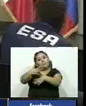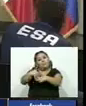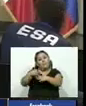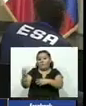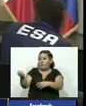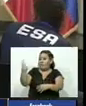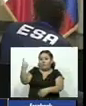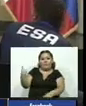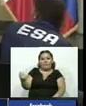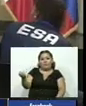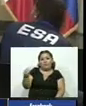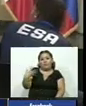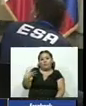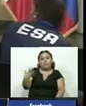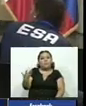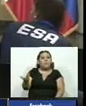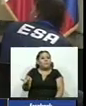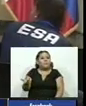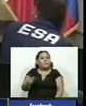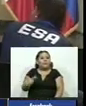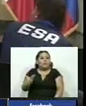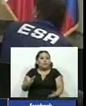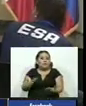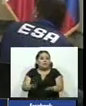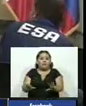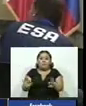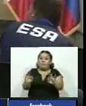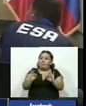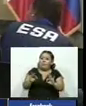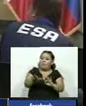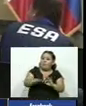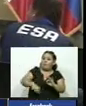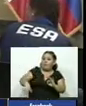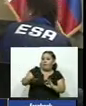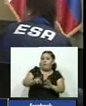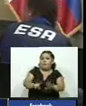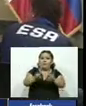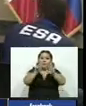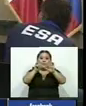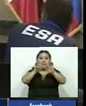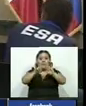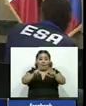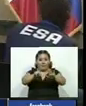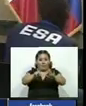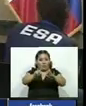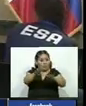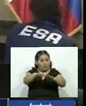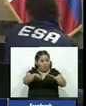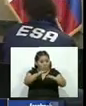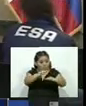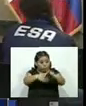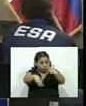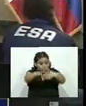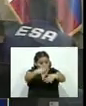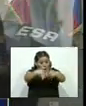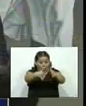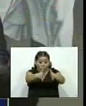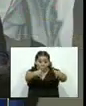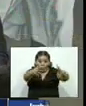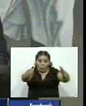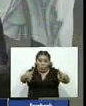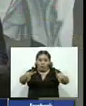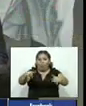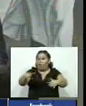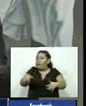por ahí nos decía que teníamos seis veces más territorio en el agua más aguas territoriales que aguas